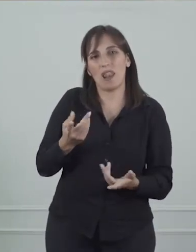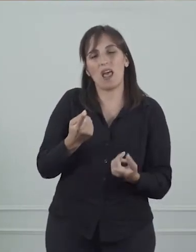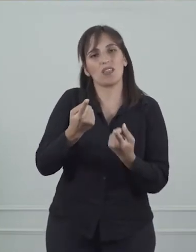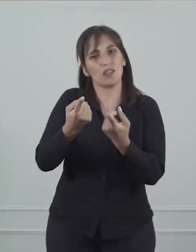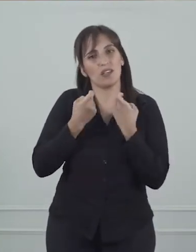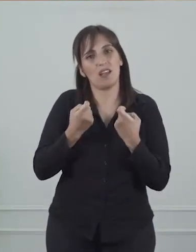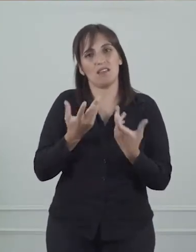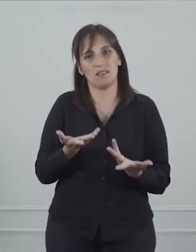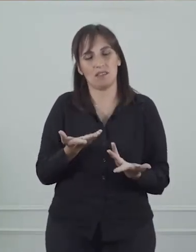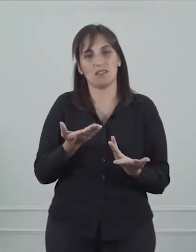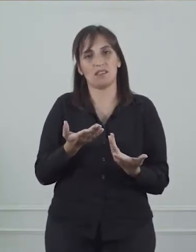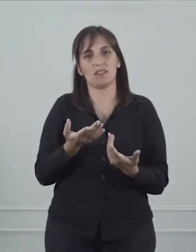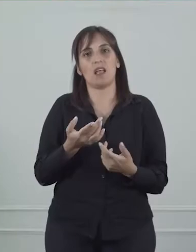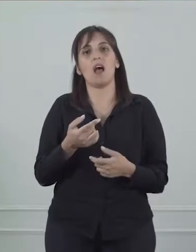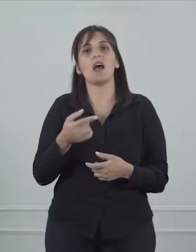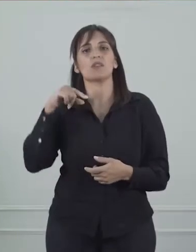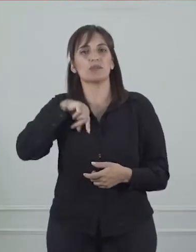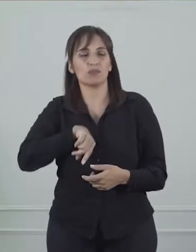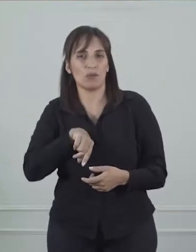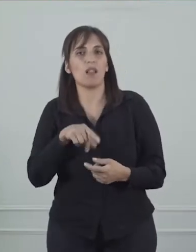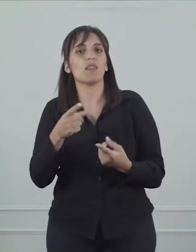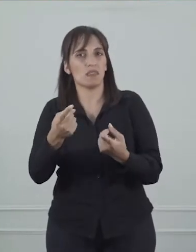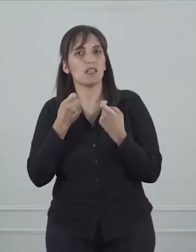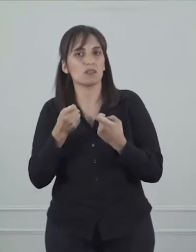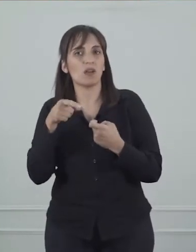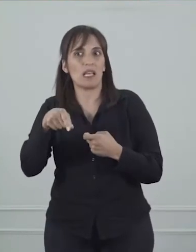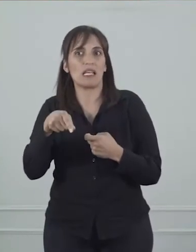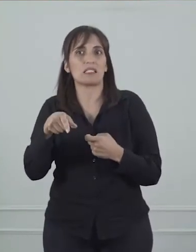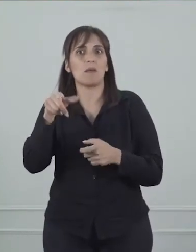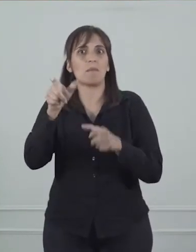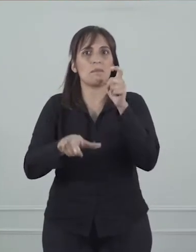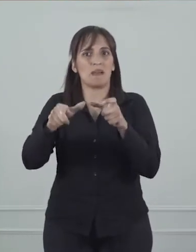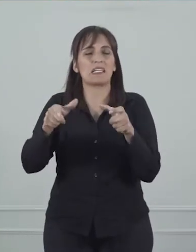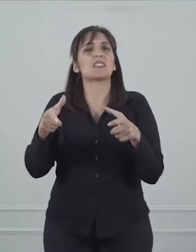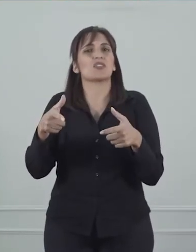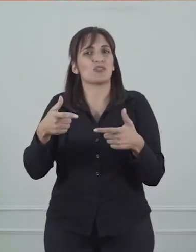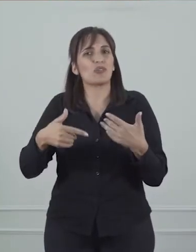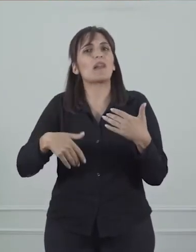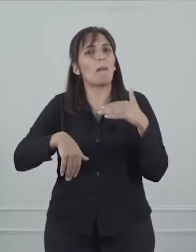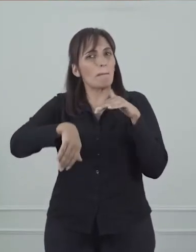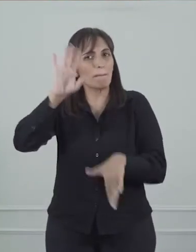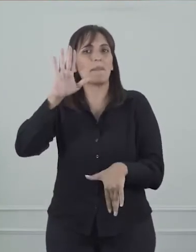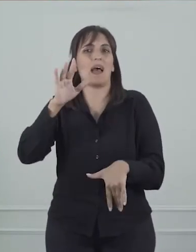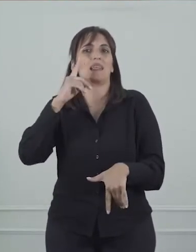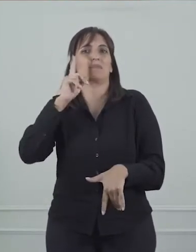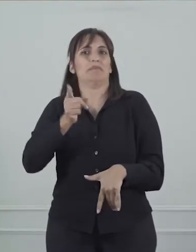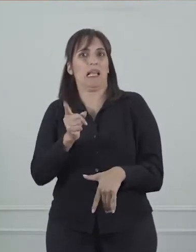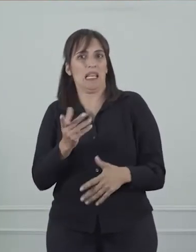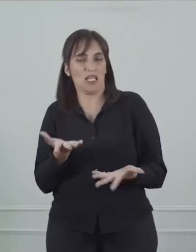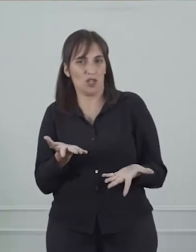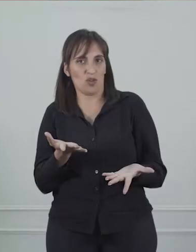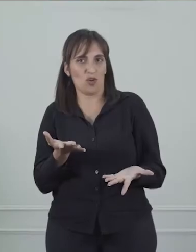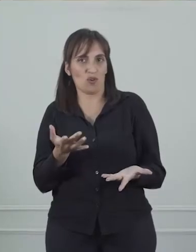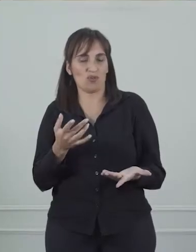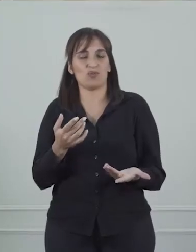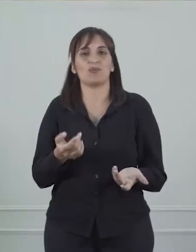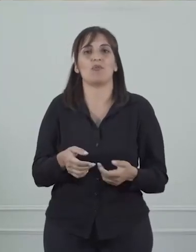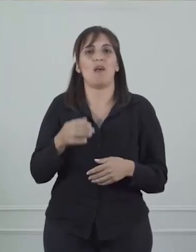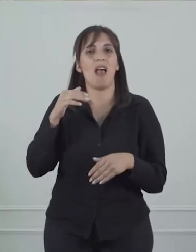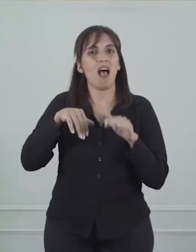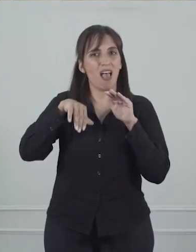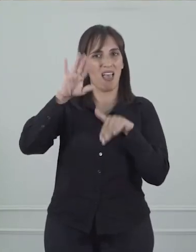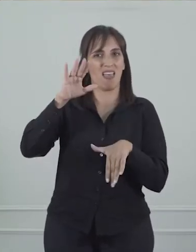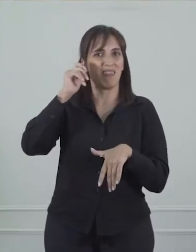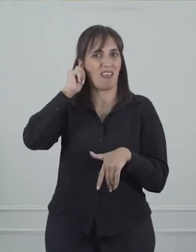y que son además la población que tiene mayor riesgo frente a la amenaza del coronavirus. También quiero